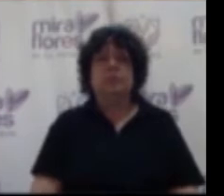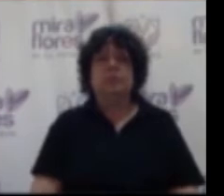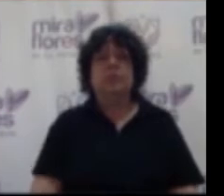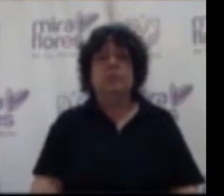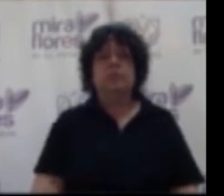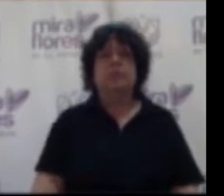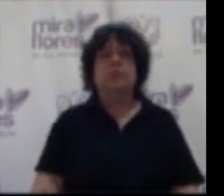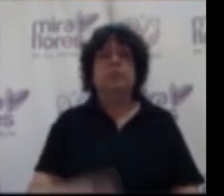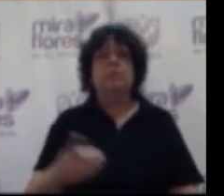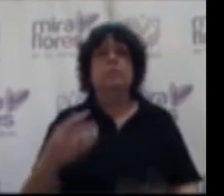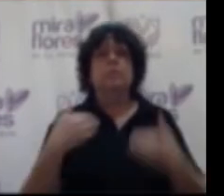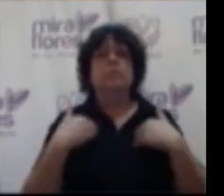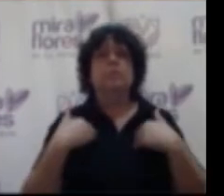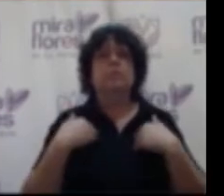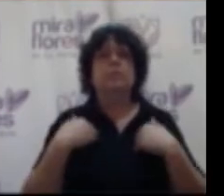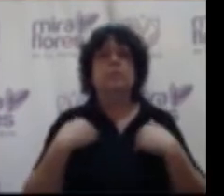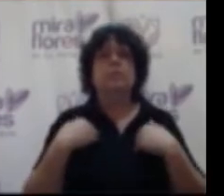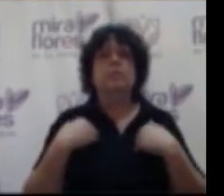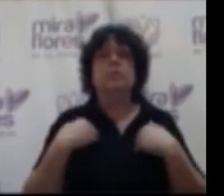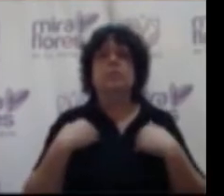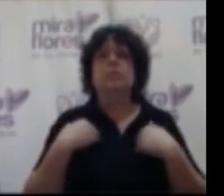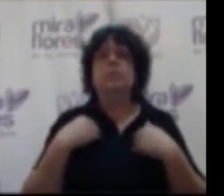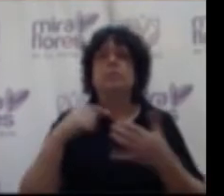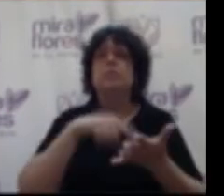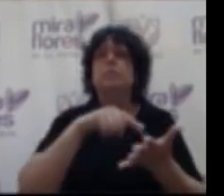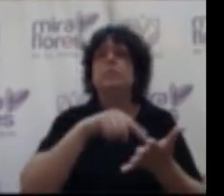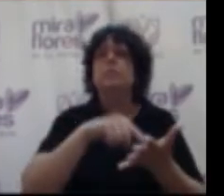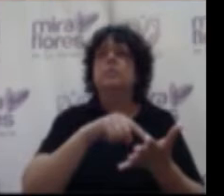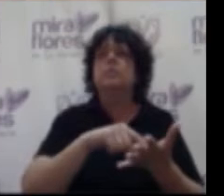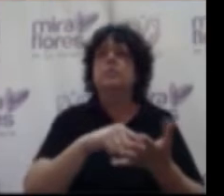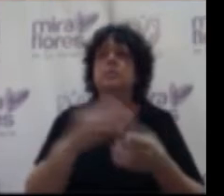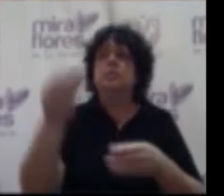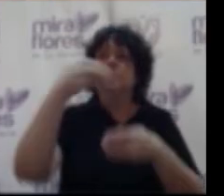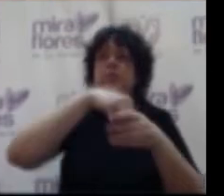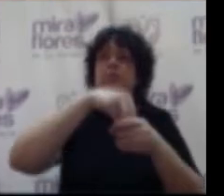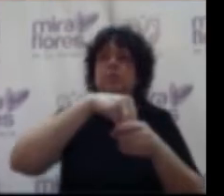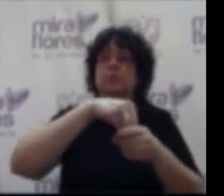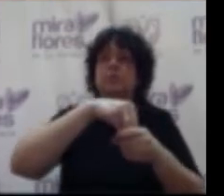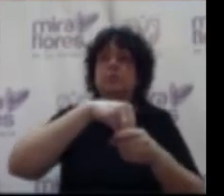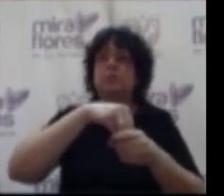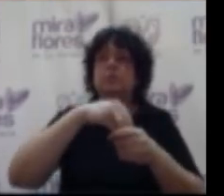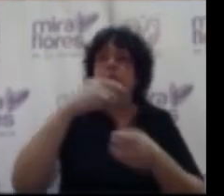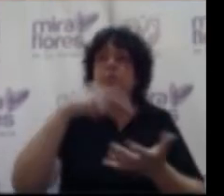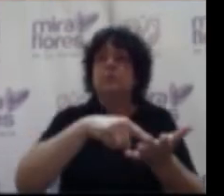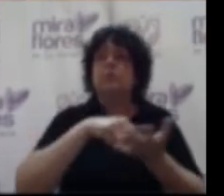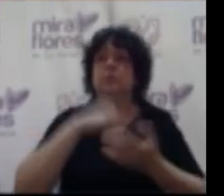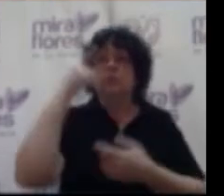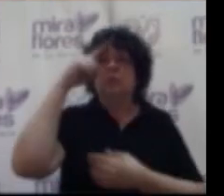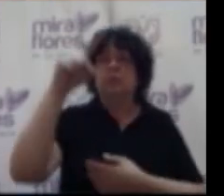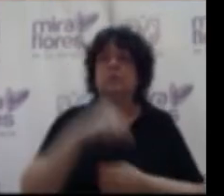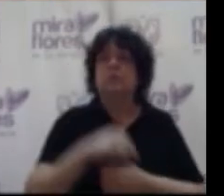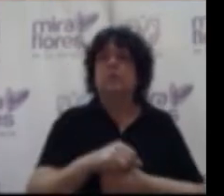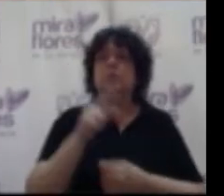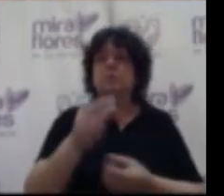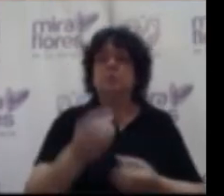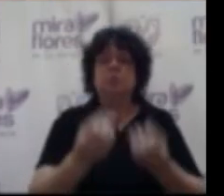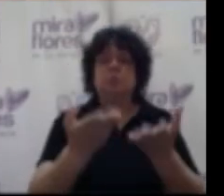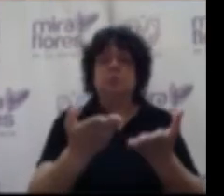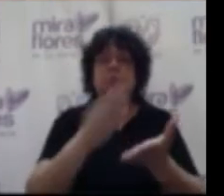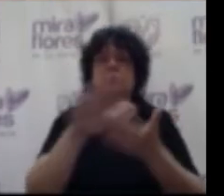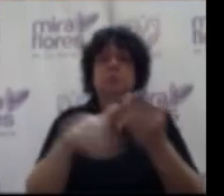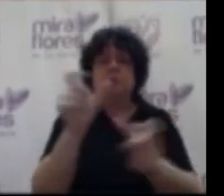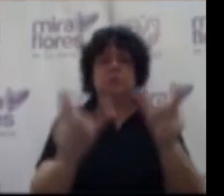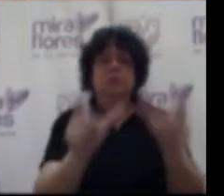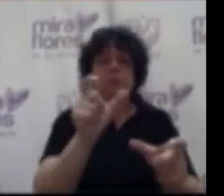en consecuencia esto tiene que entrar a orden del día porque no estaba dentro de lo que es la agenda propongo a los miembros del consejo